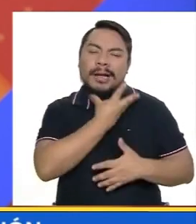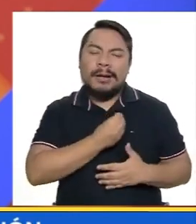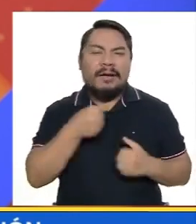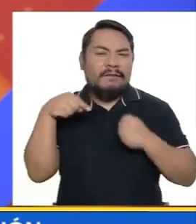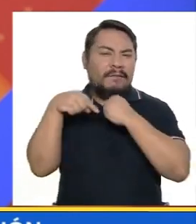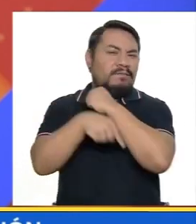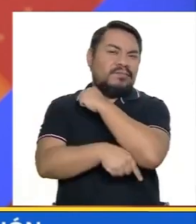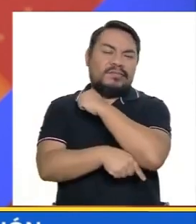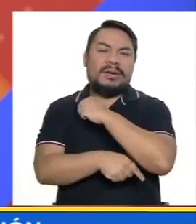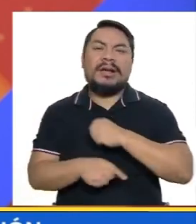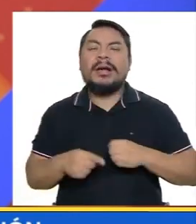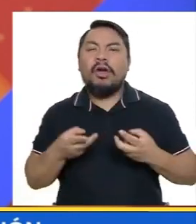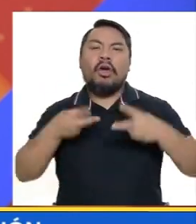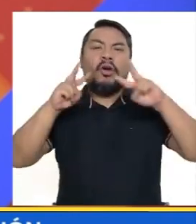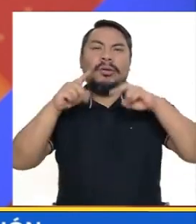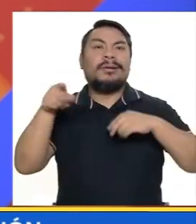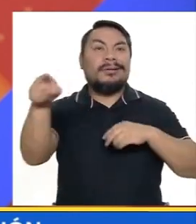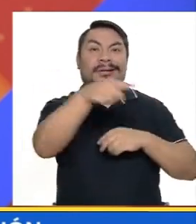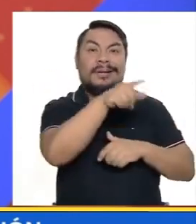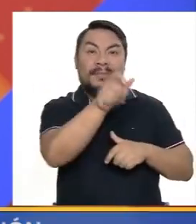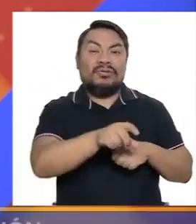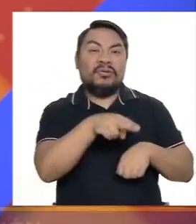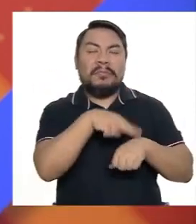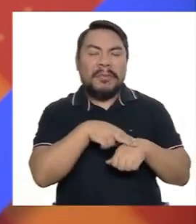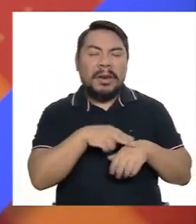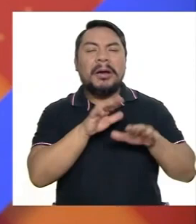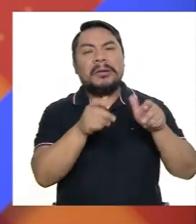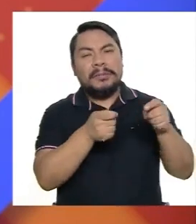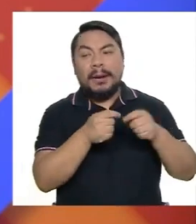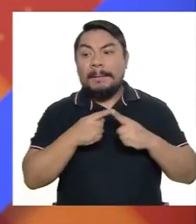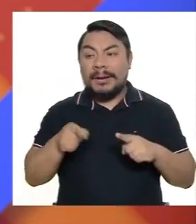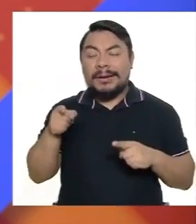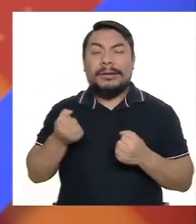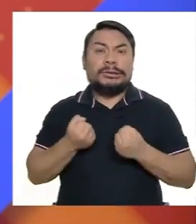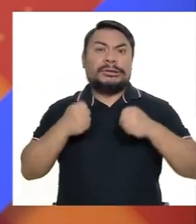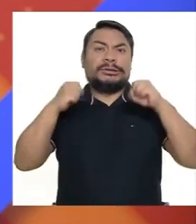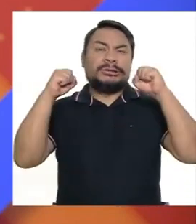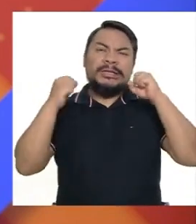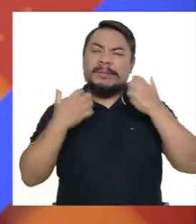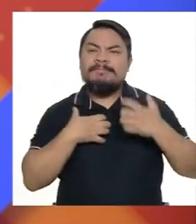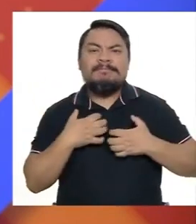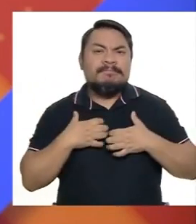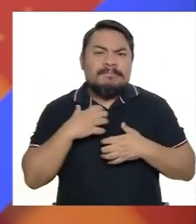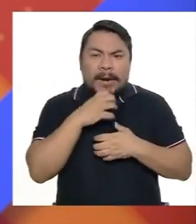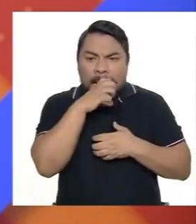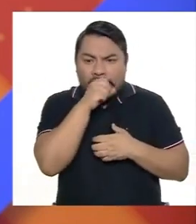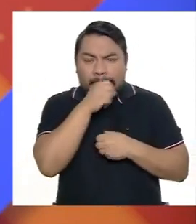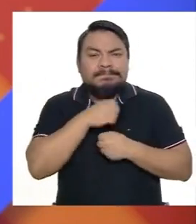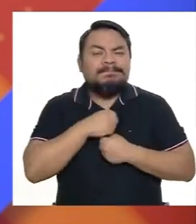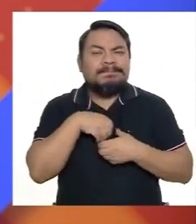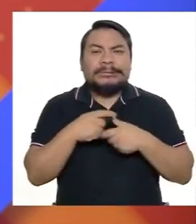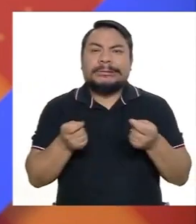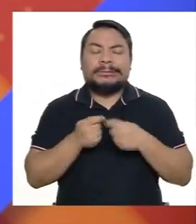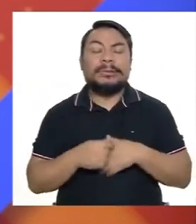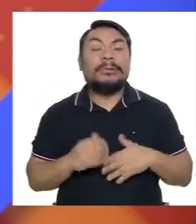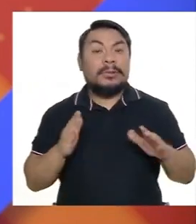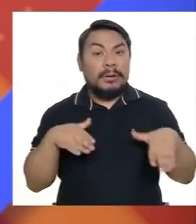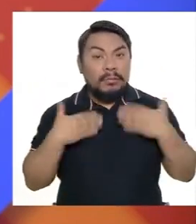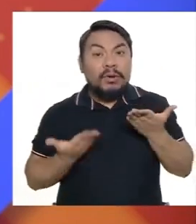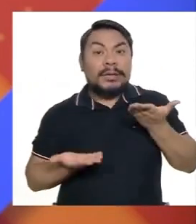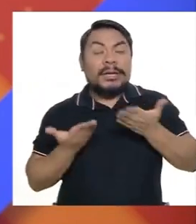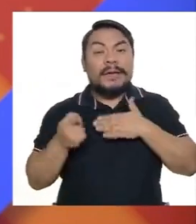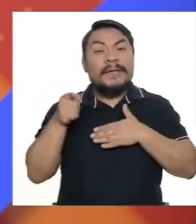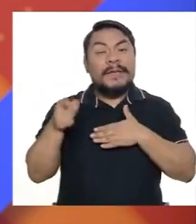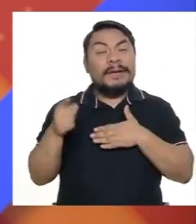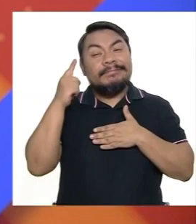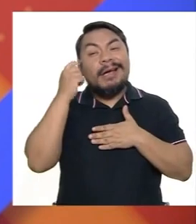poderosa en comparación a otras personas. Y por lo tanto, también, el grado de impulsividad es más fuerte y pueden llegar a